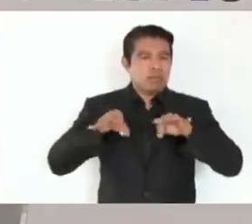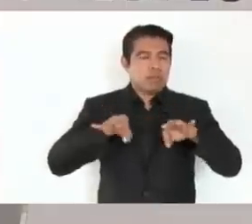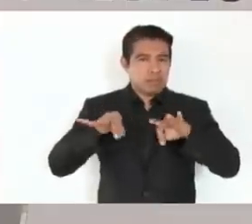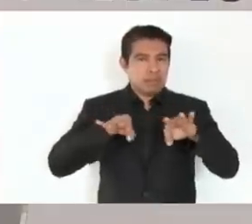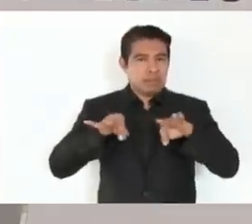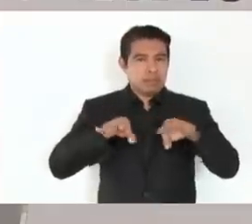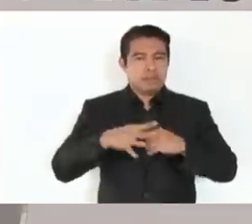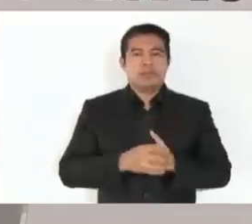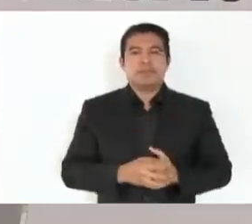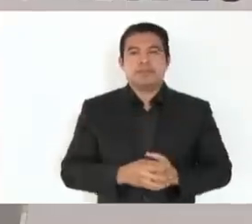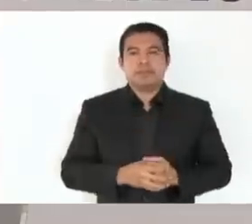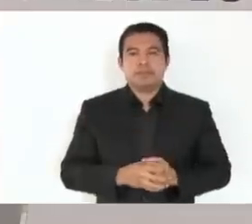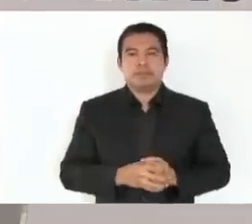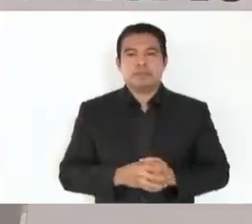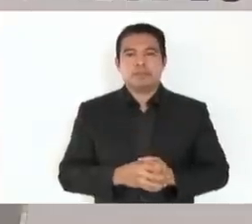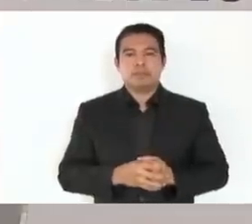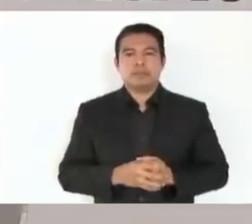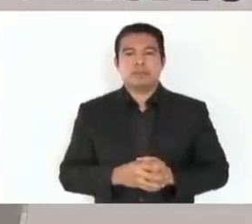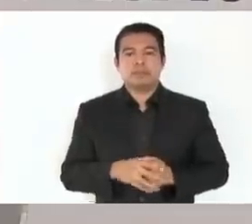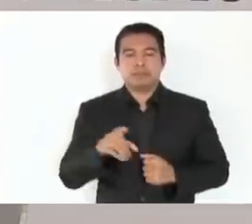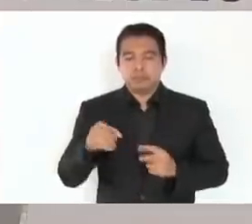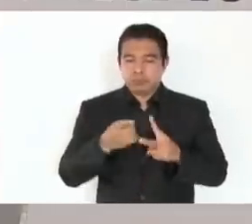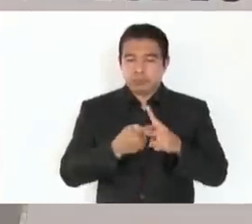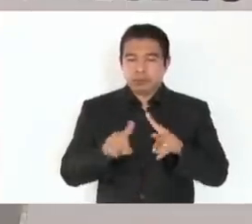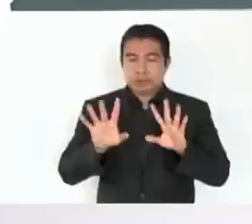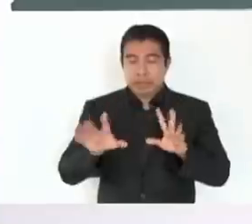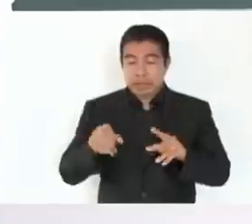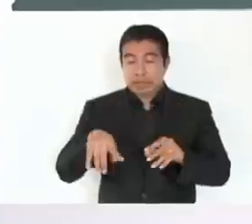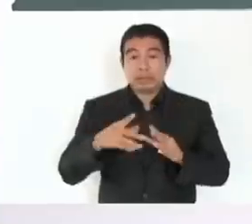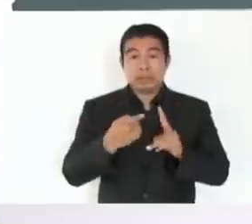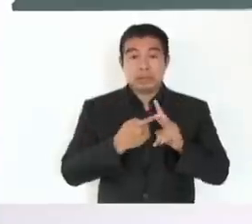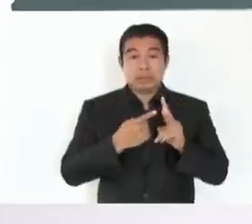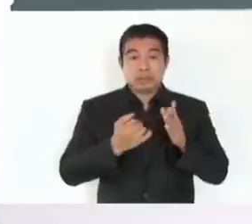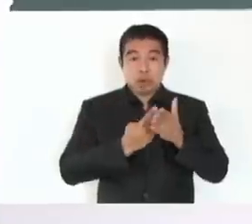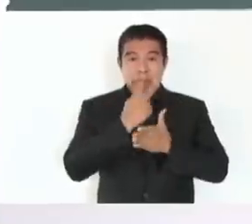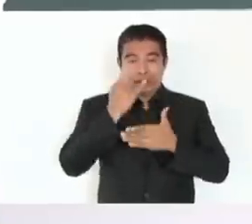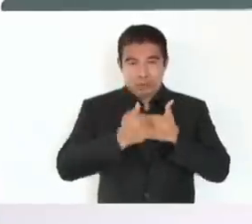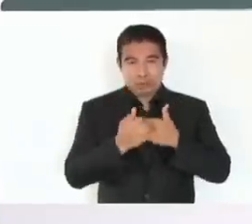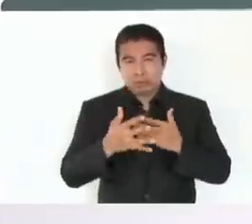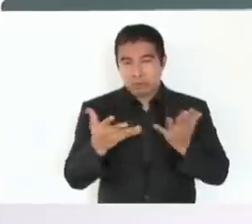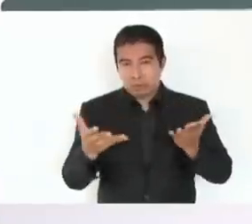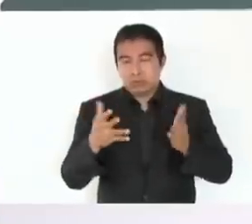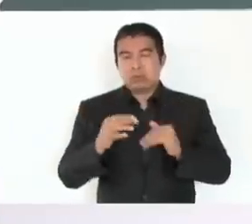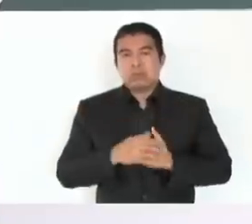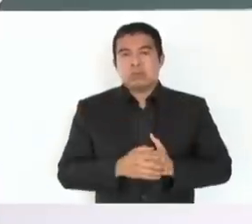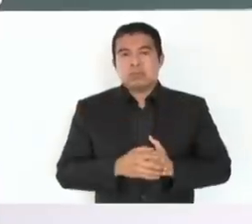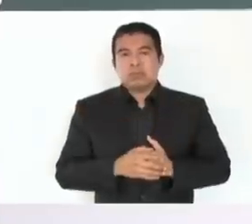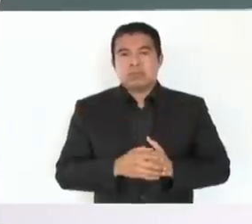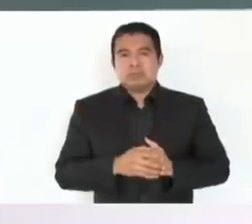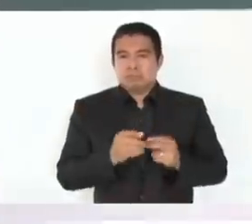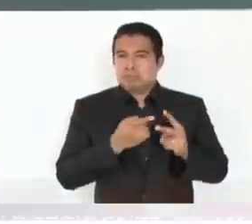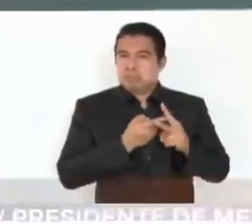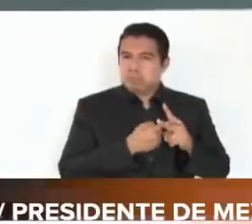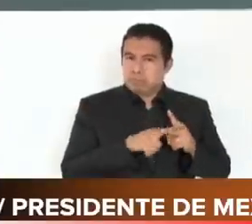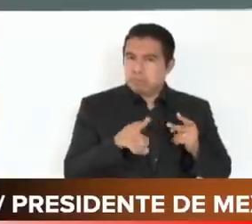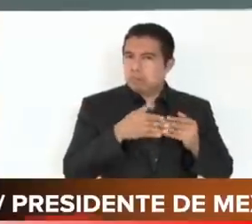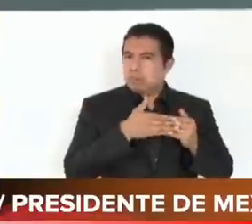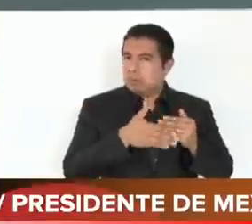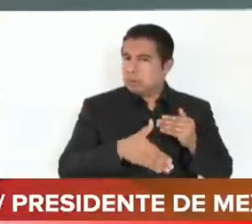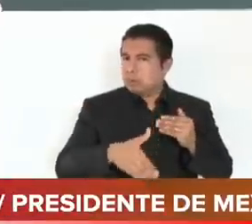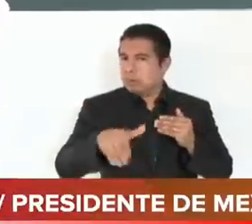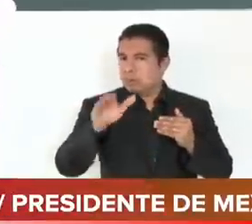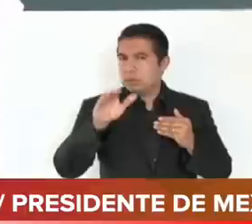con esta obra. Y ya empezamos y hasta